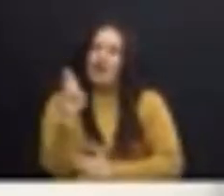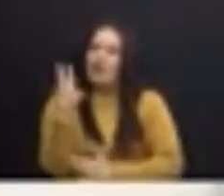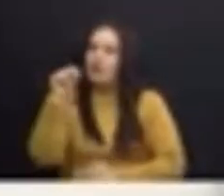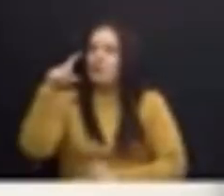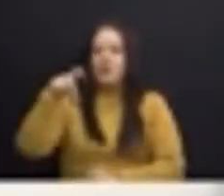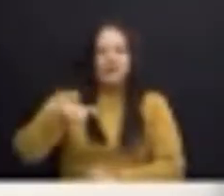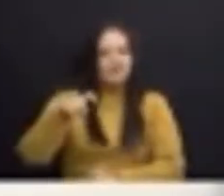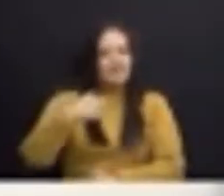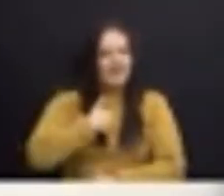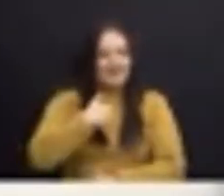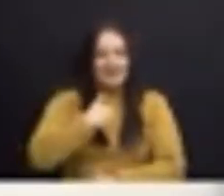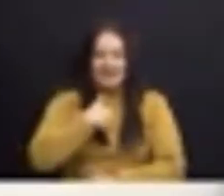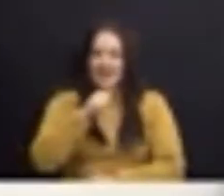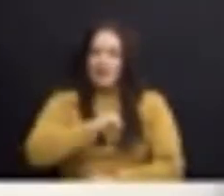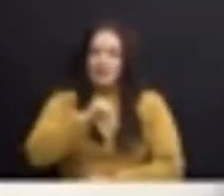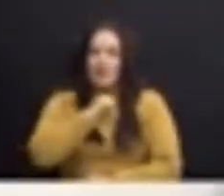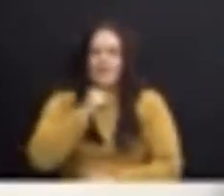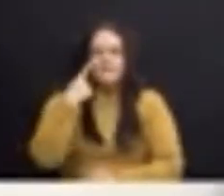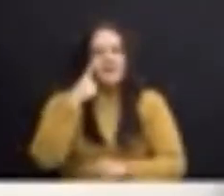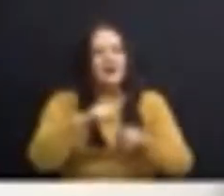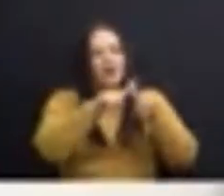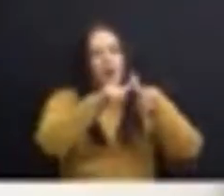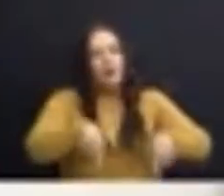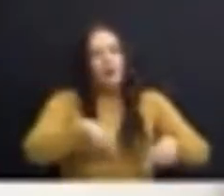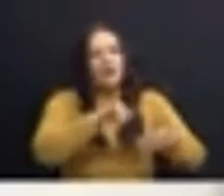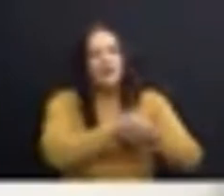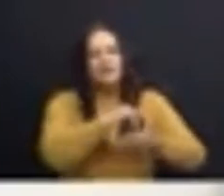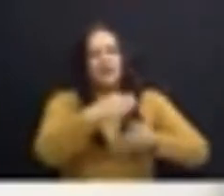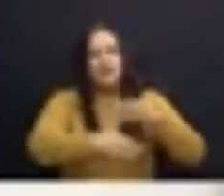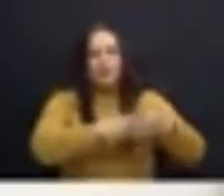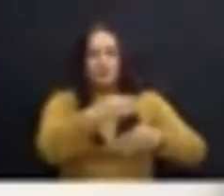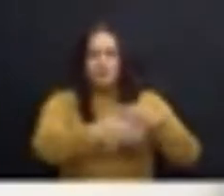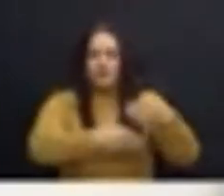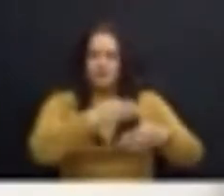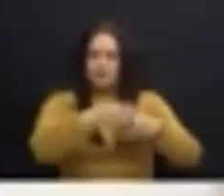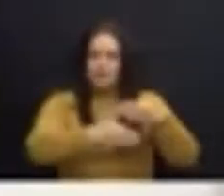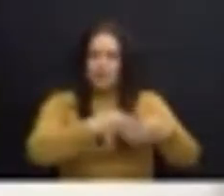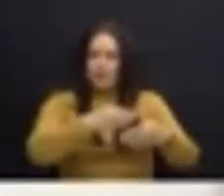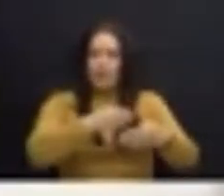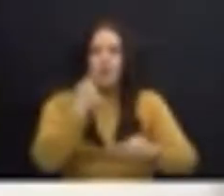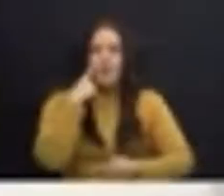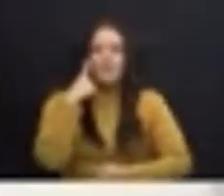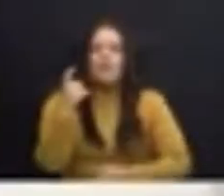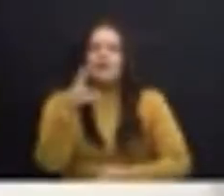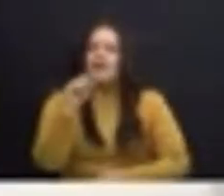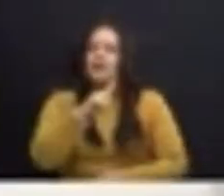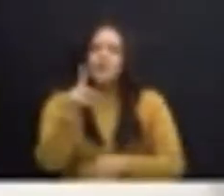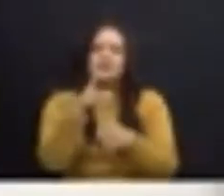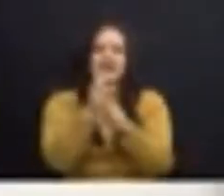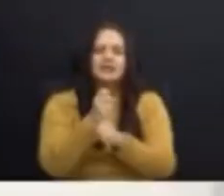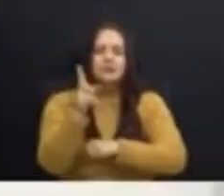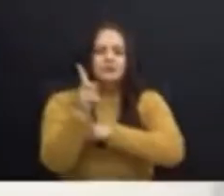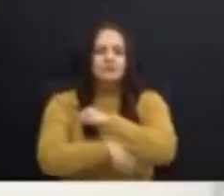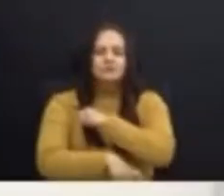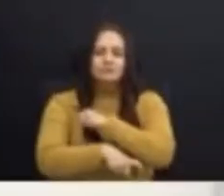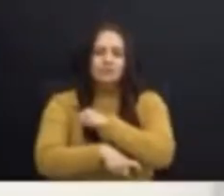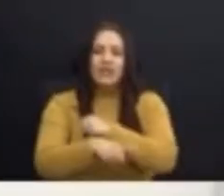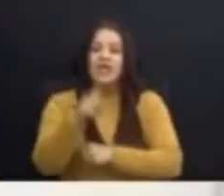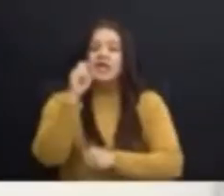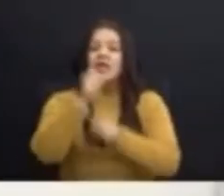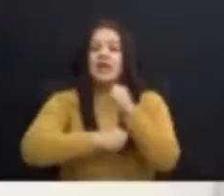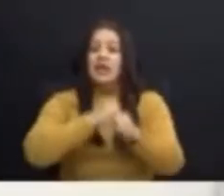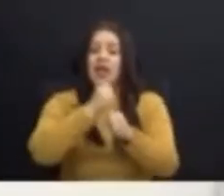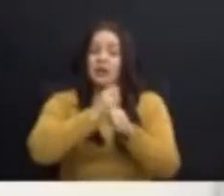potestad para anular el proceso. ¿Por qué no se ejecutó la sanción? En el